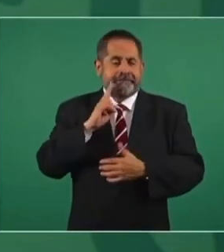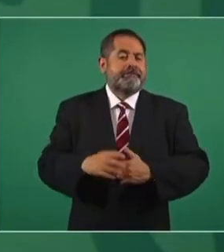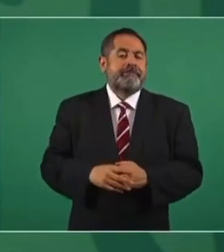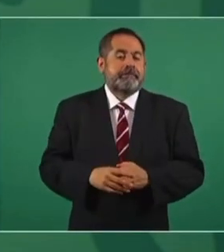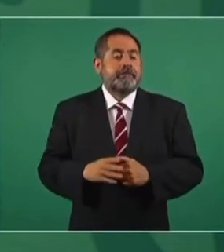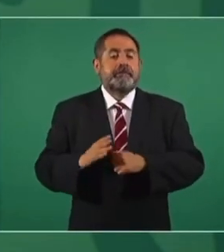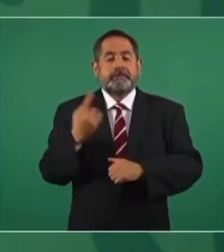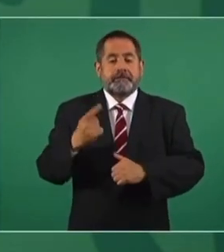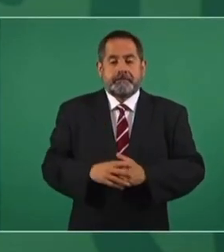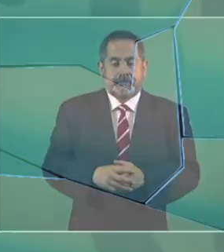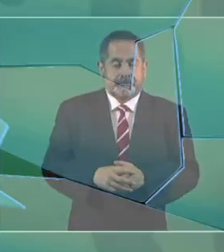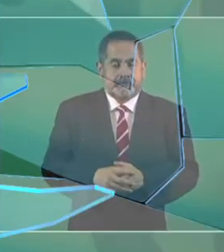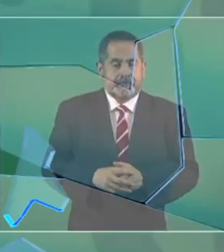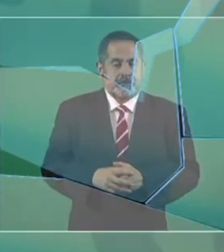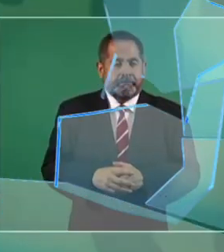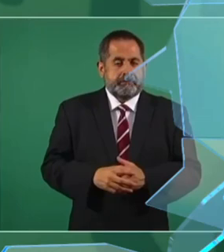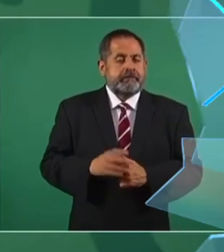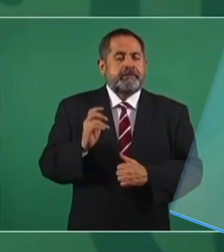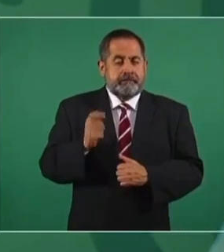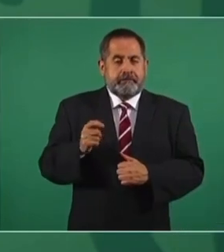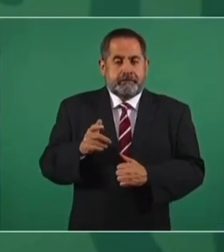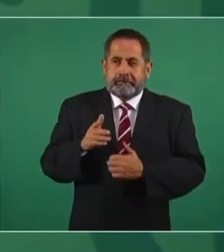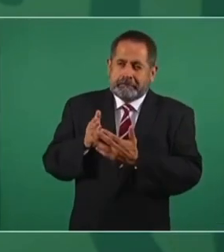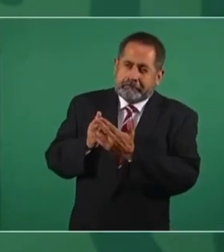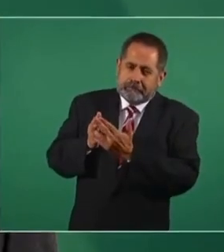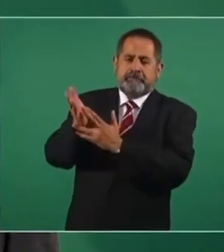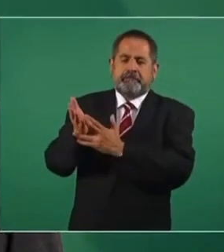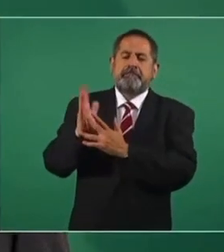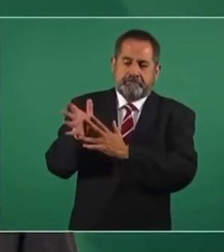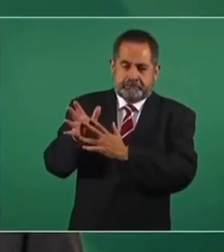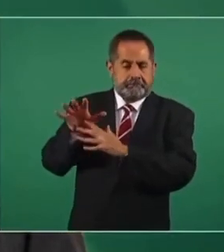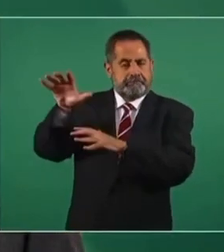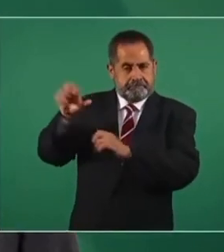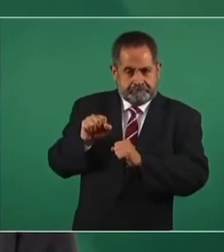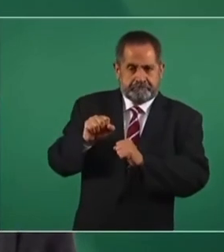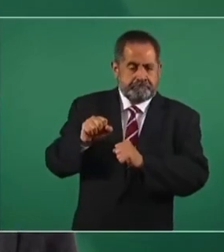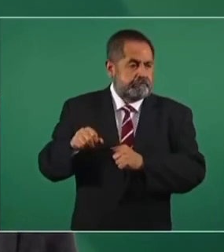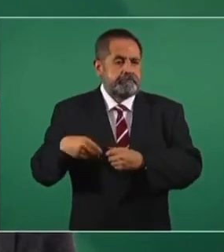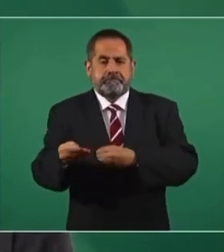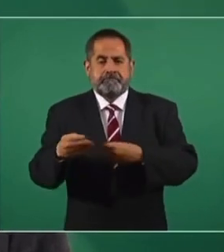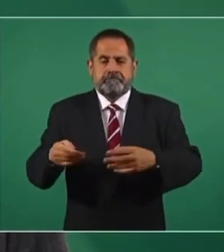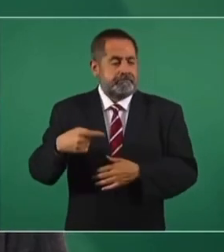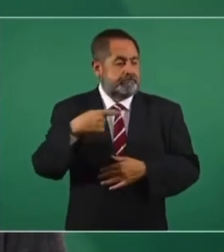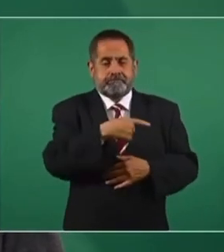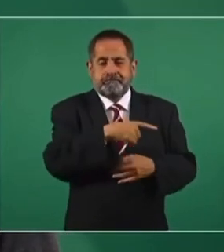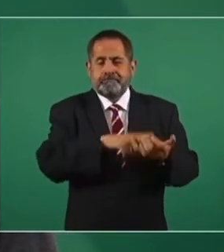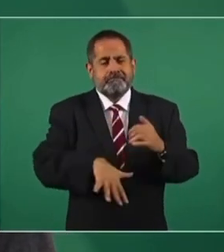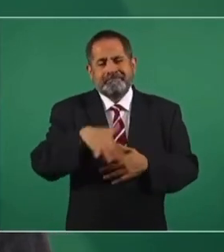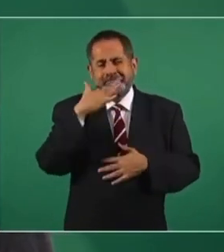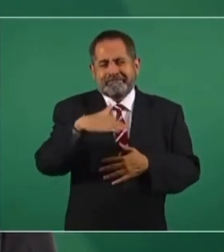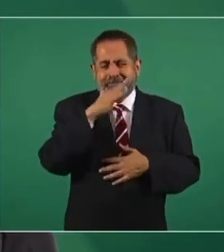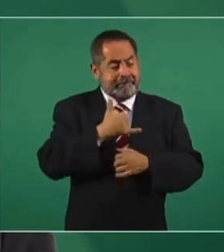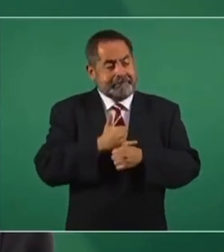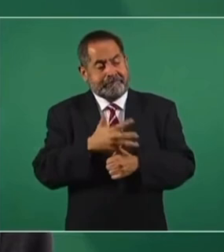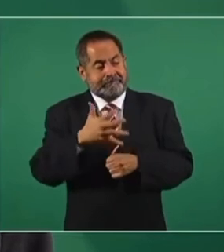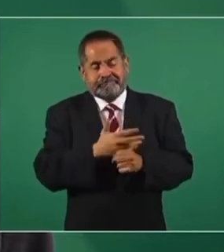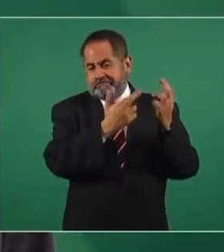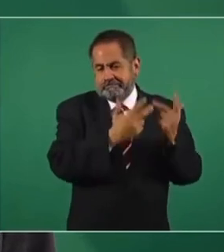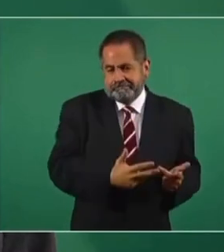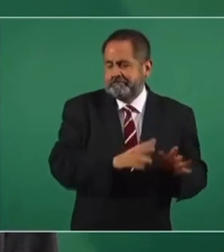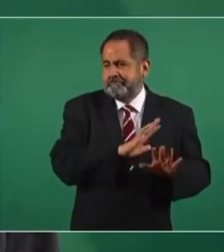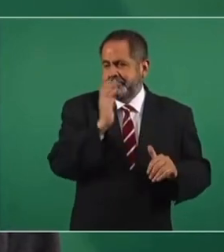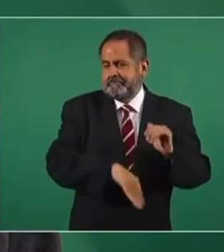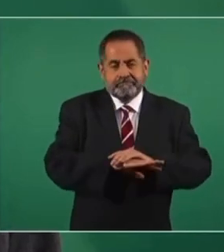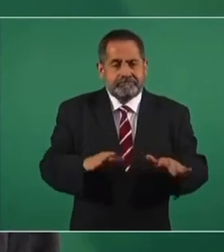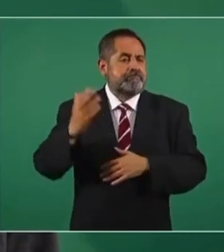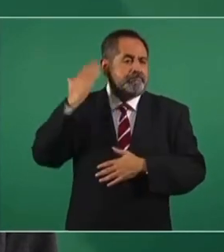se rompió, se quebró el sistema de corrupción que se había establecido